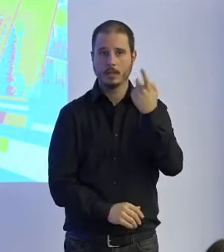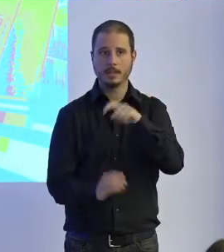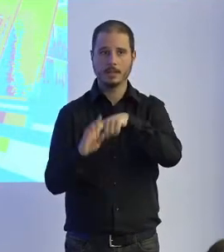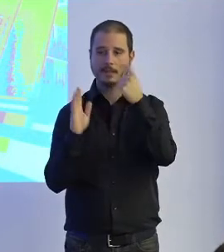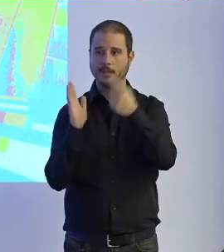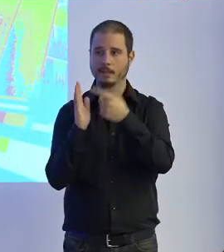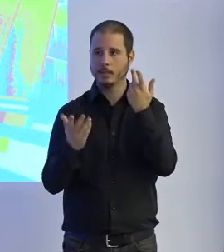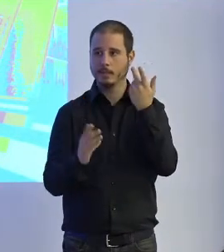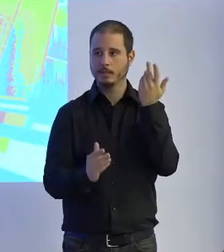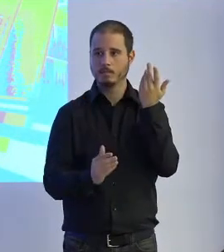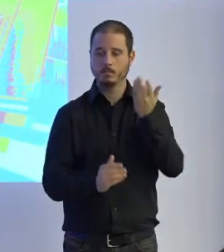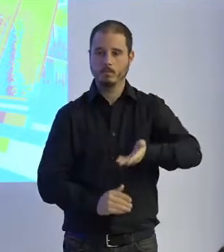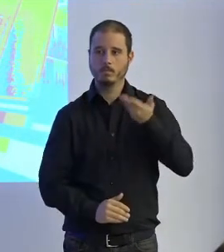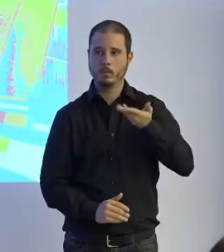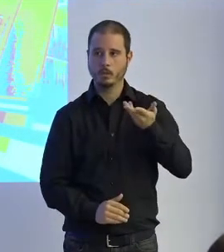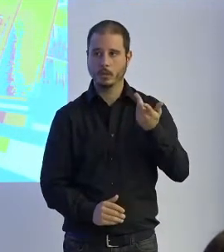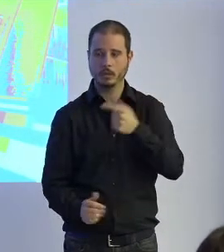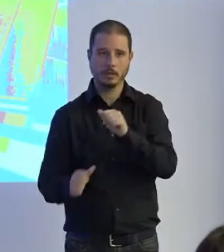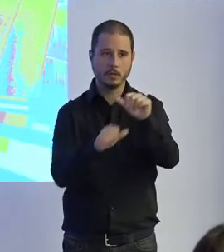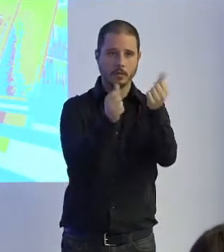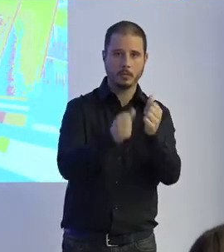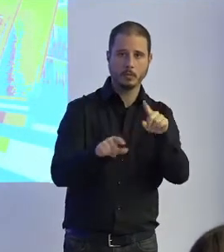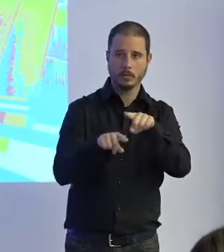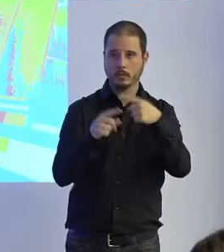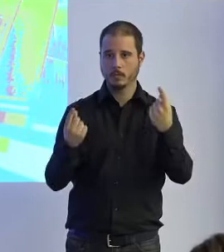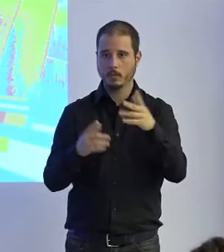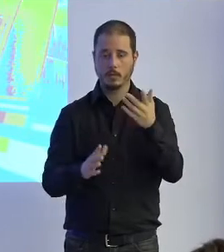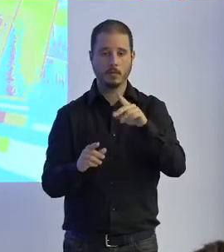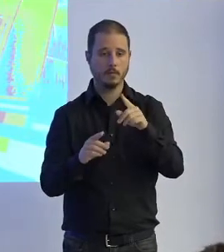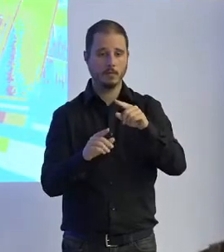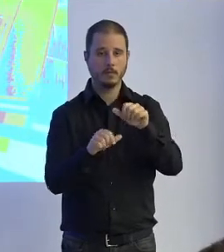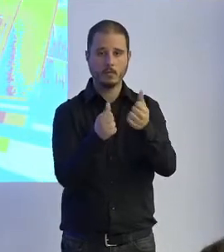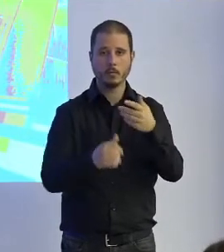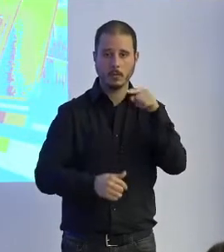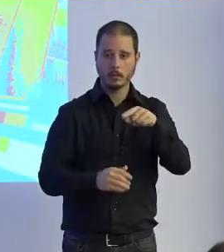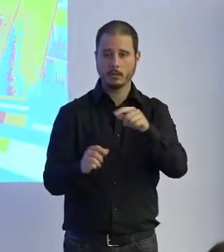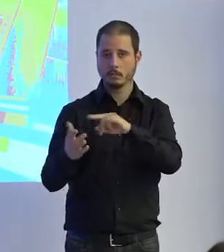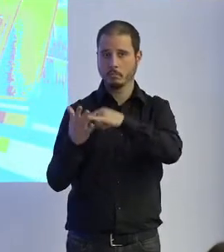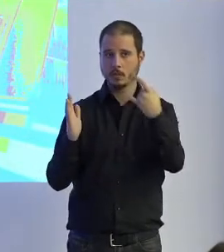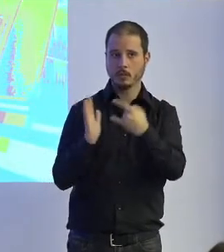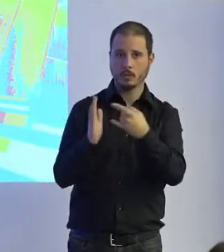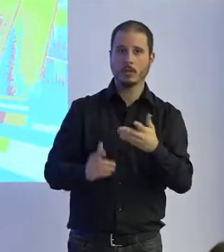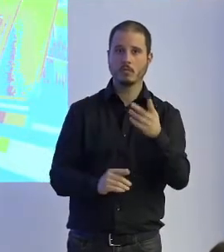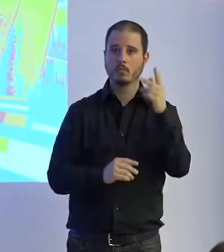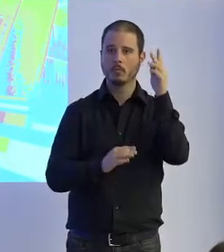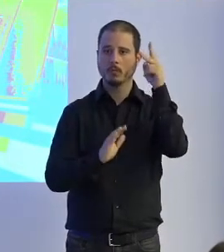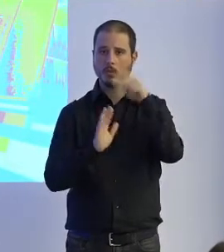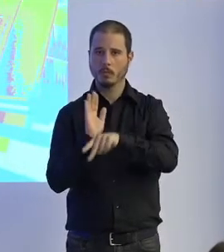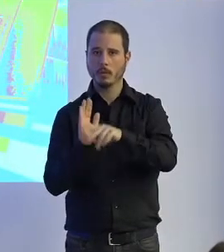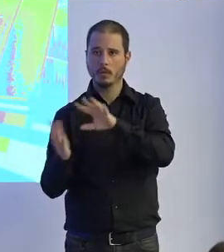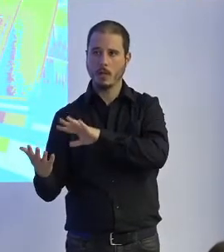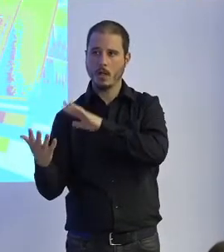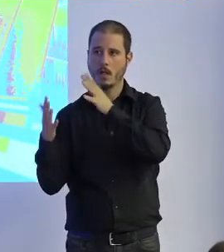cuestión de fondo no tanto la forma que en este caso sería la tecnología si existen normativas que se deberían aplicar